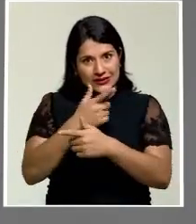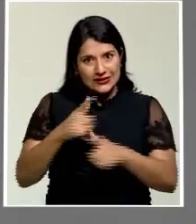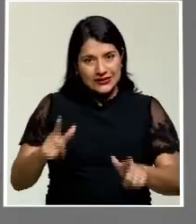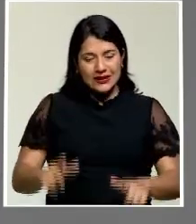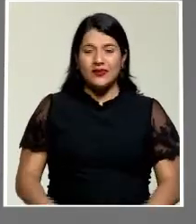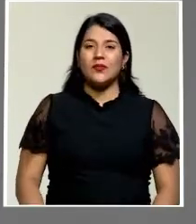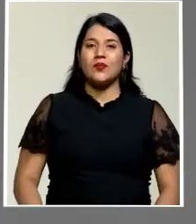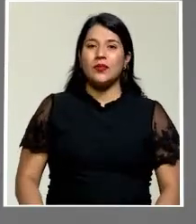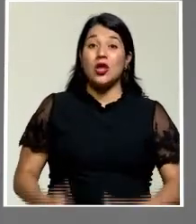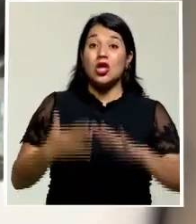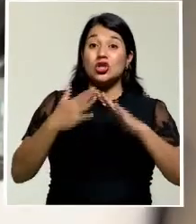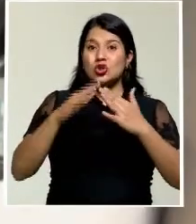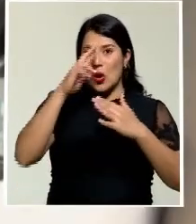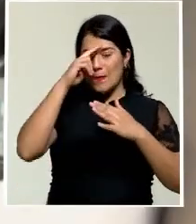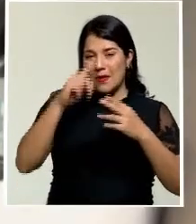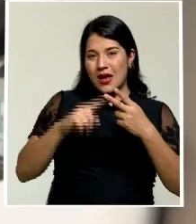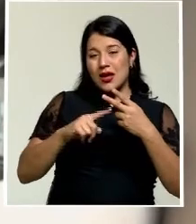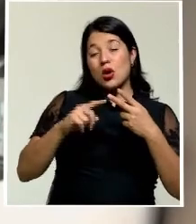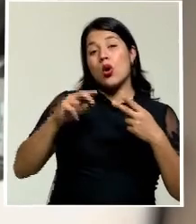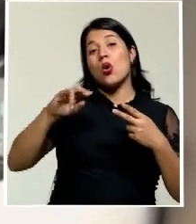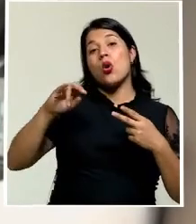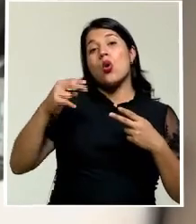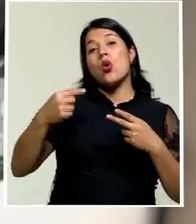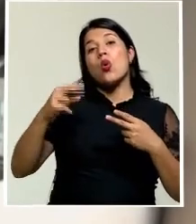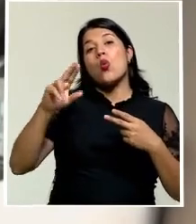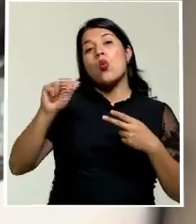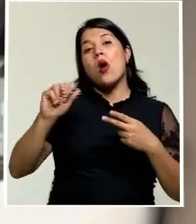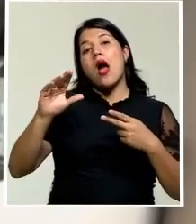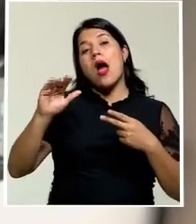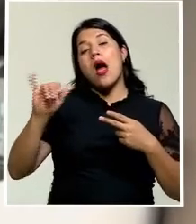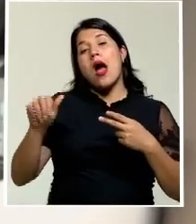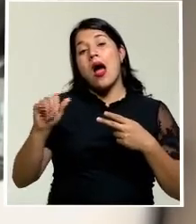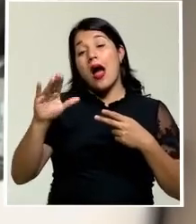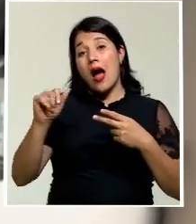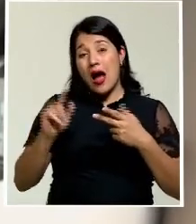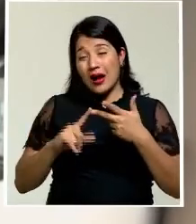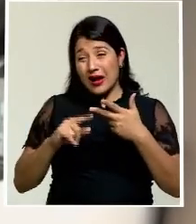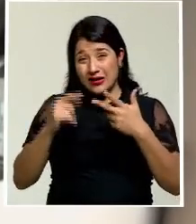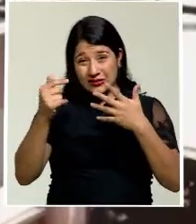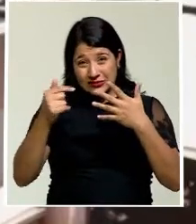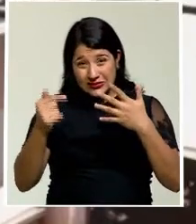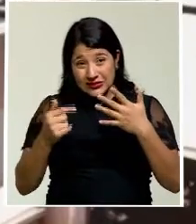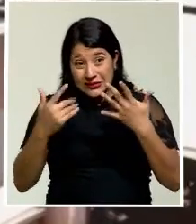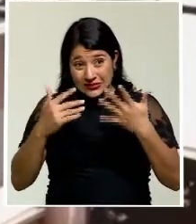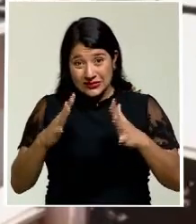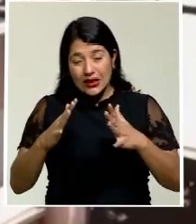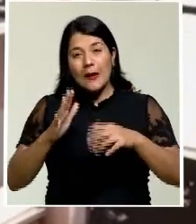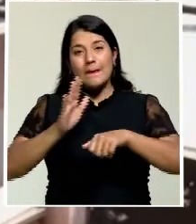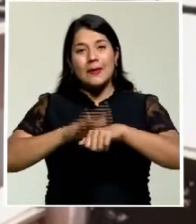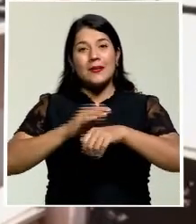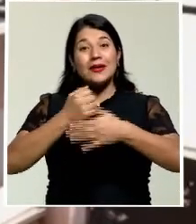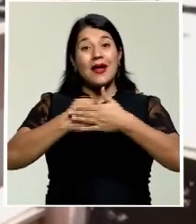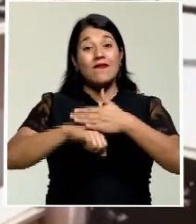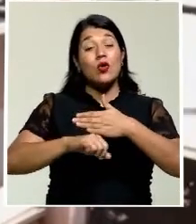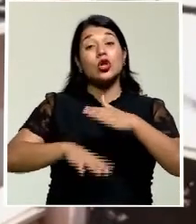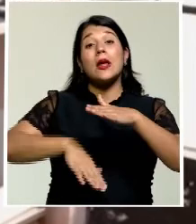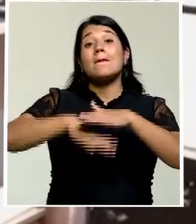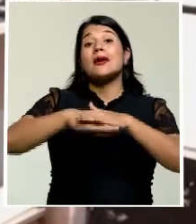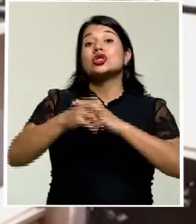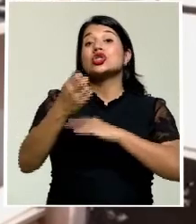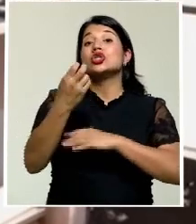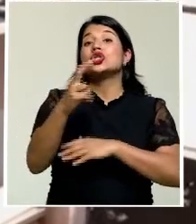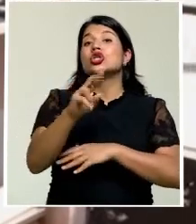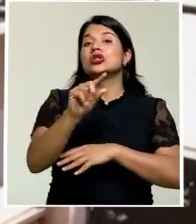Ciudad de México, Oaxaca, Veracruz e Hidalgo son estados donde se ha despenalizado el aborto hasta las 12 semanas. En los demás aún hay